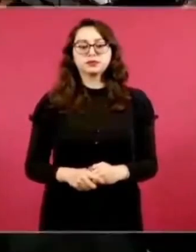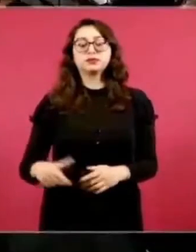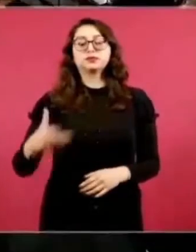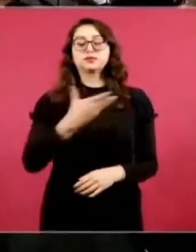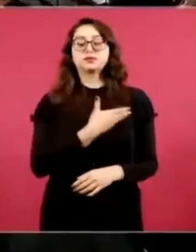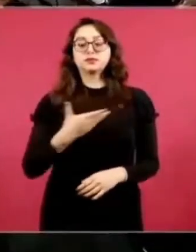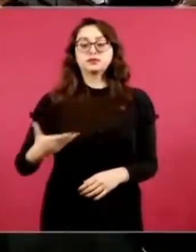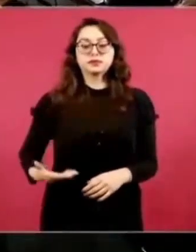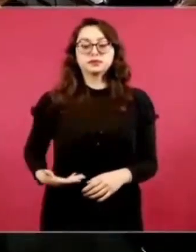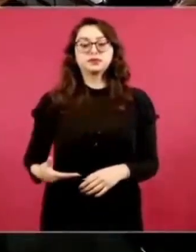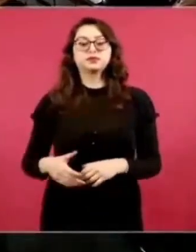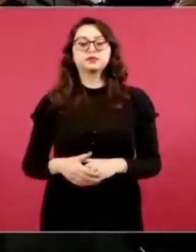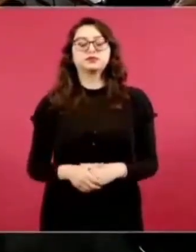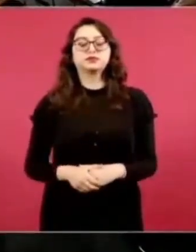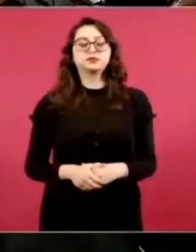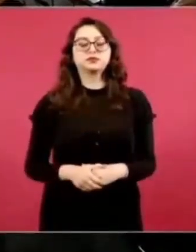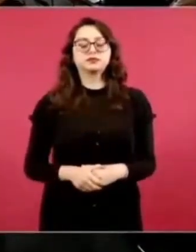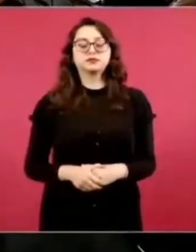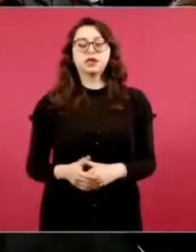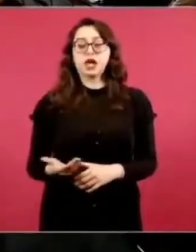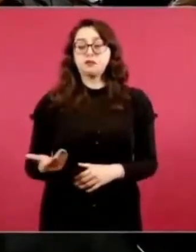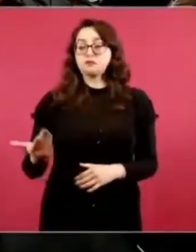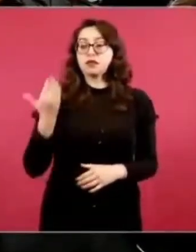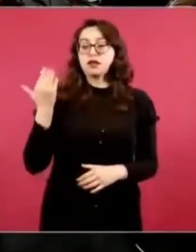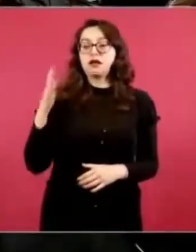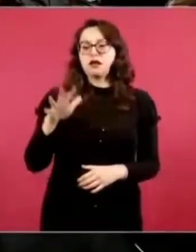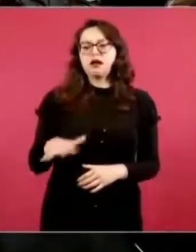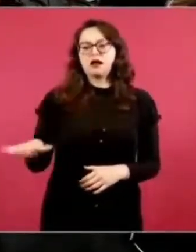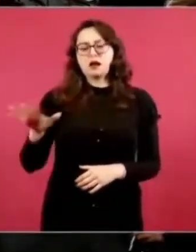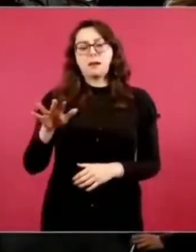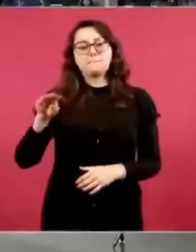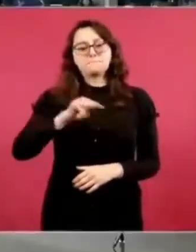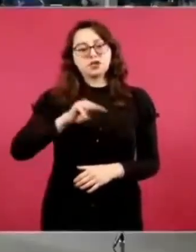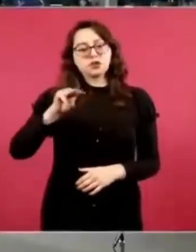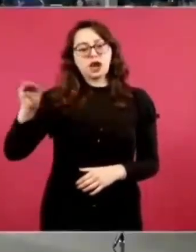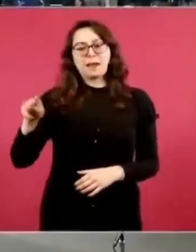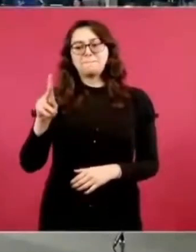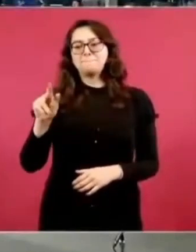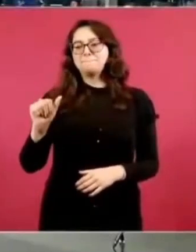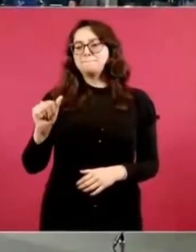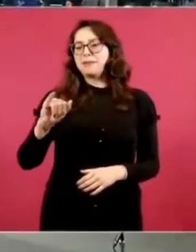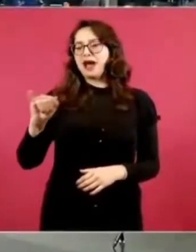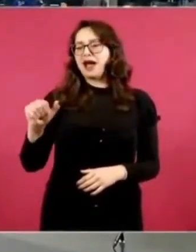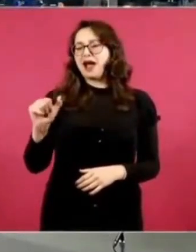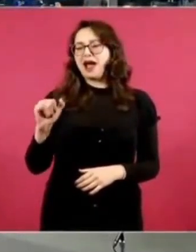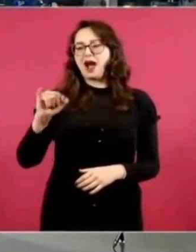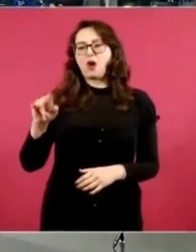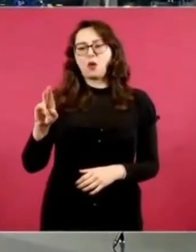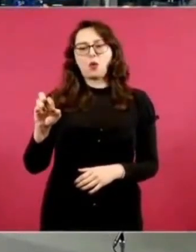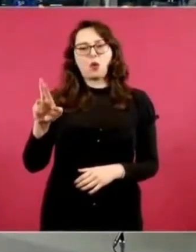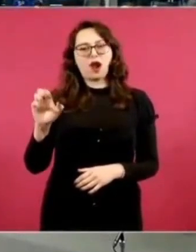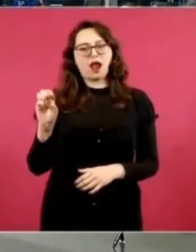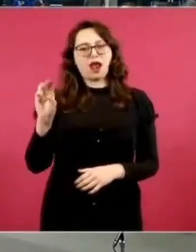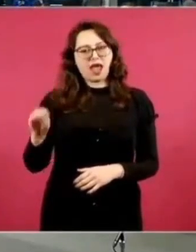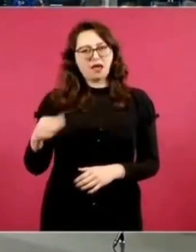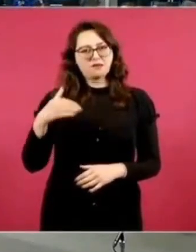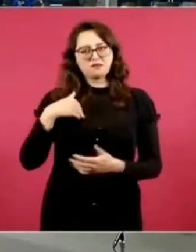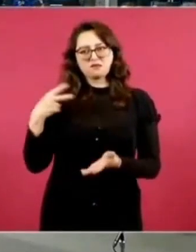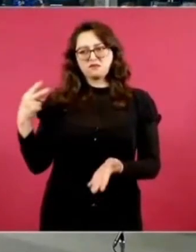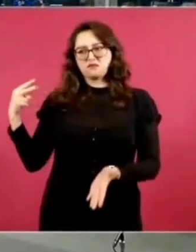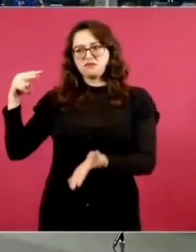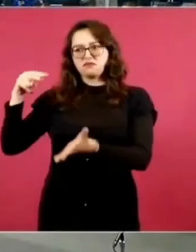Tuve la oportunidad de estar en Pajacuarán, en Michoacán, y conocí